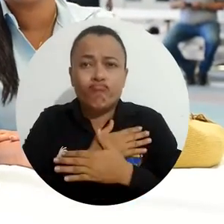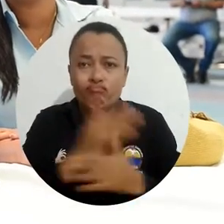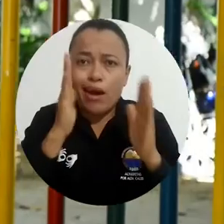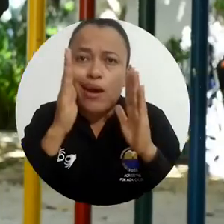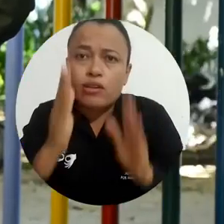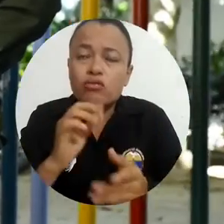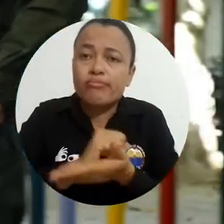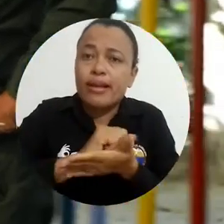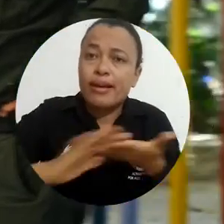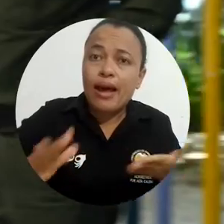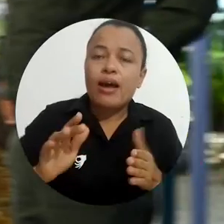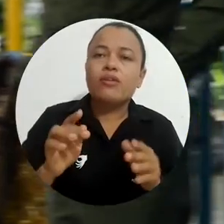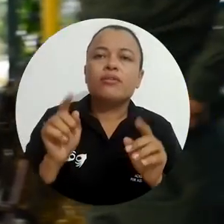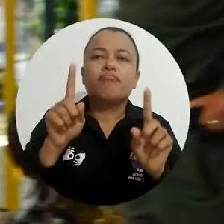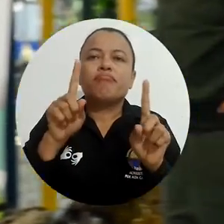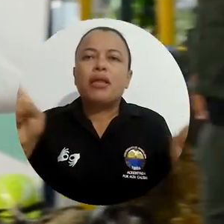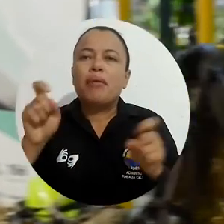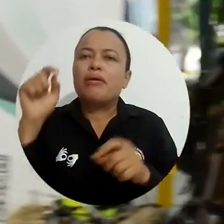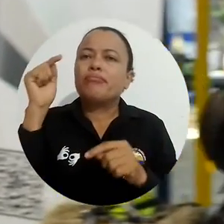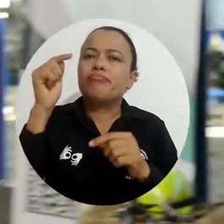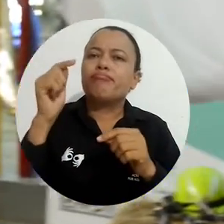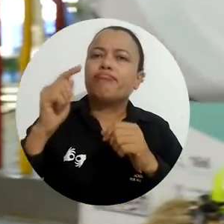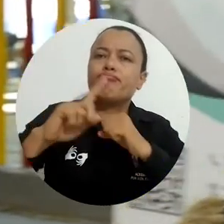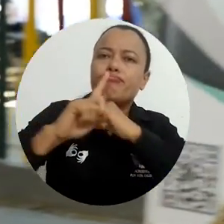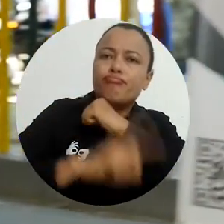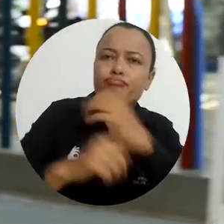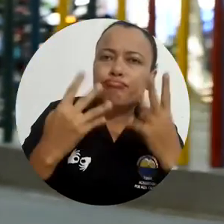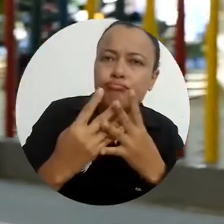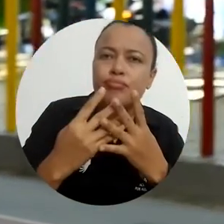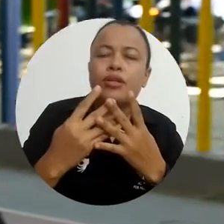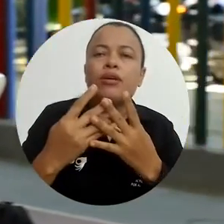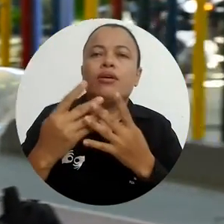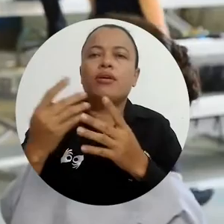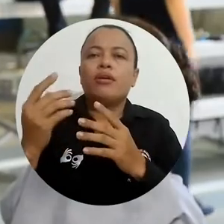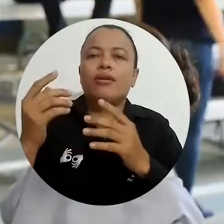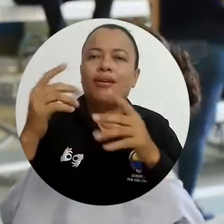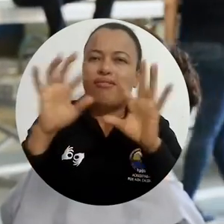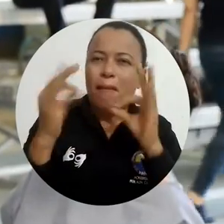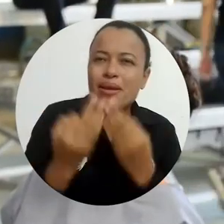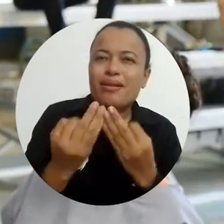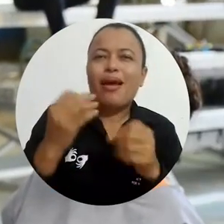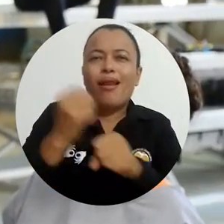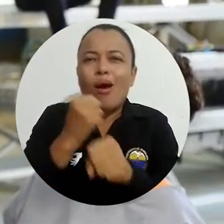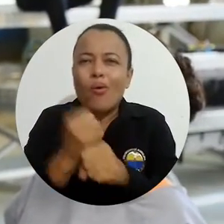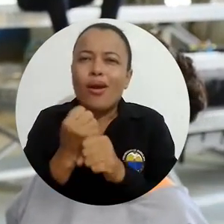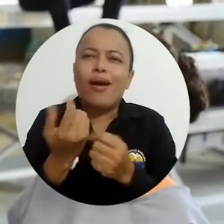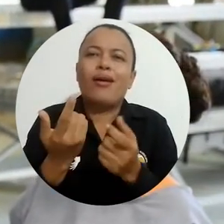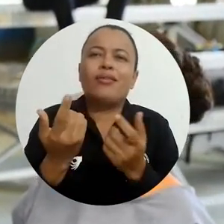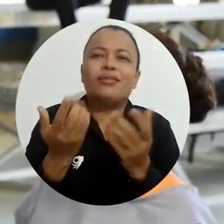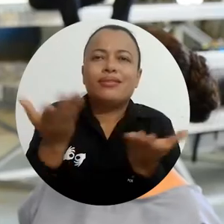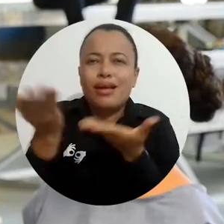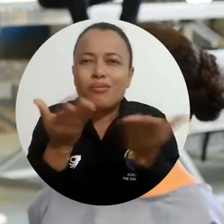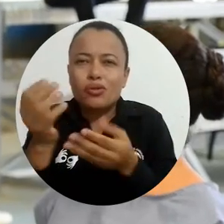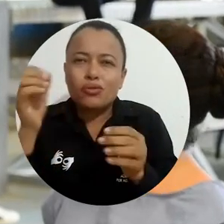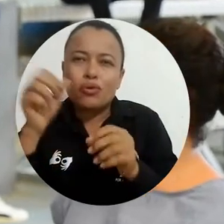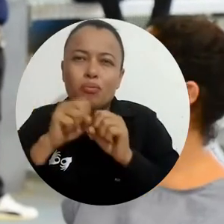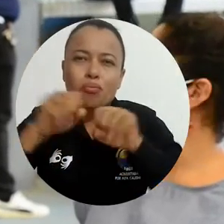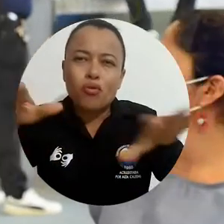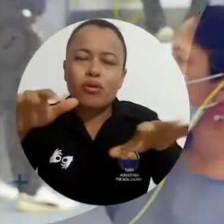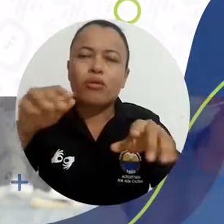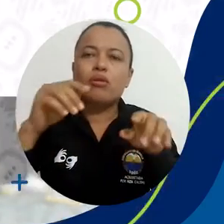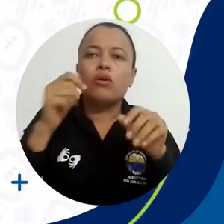masiva y gratuita procesos relacionados con el derecho penal, civil, familiar, laboral, público, de servicios públicos